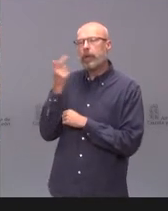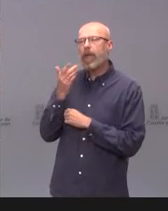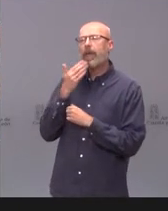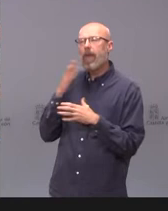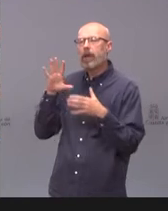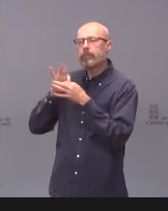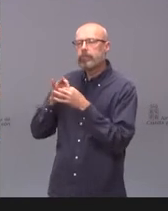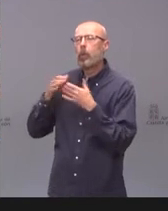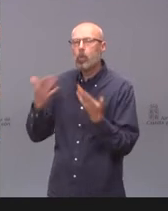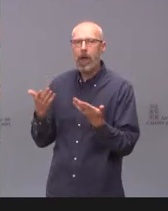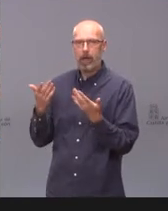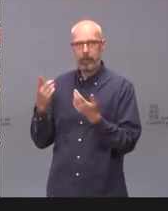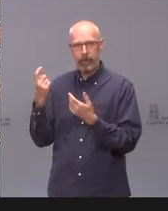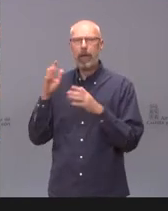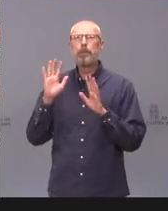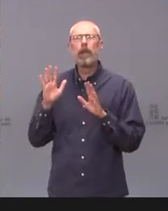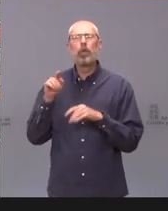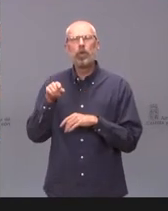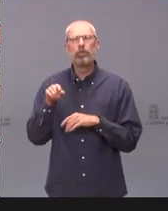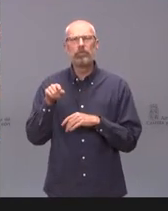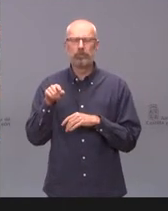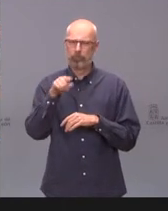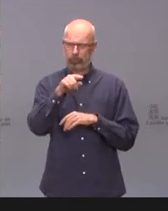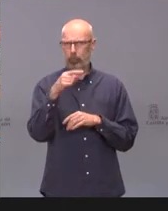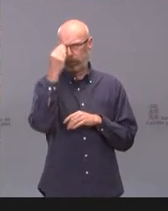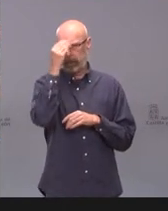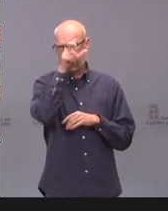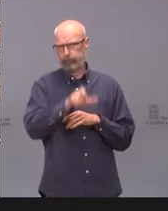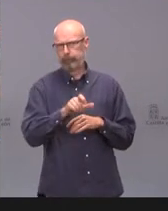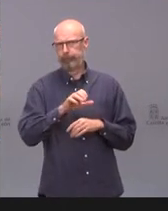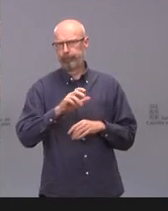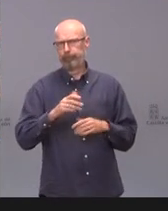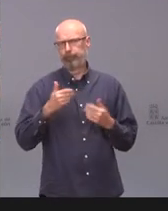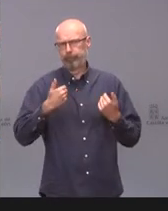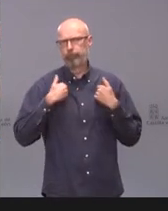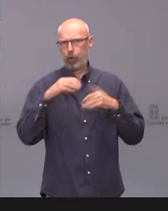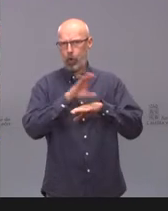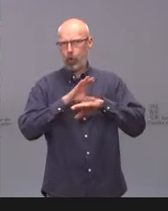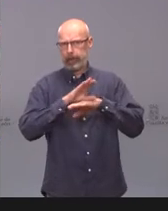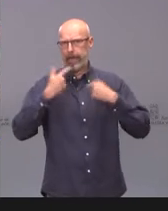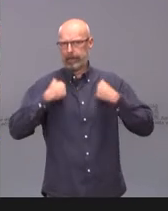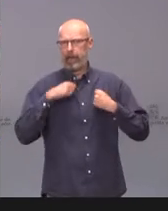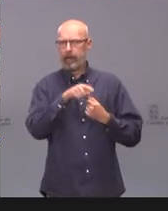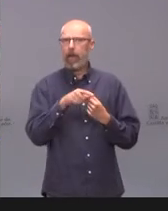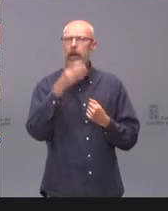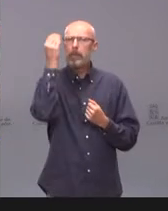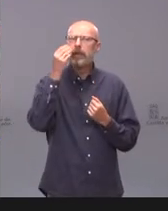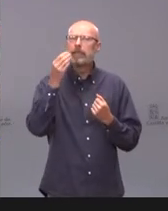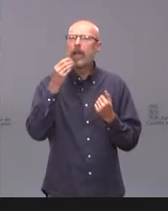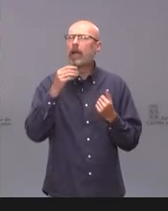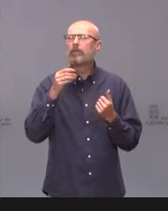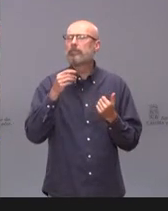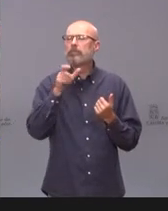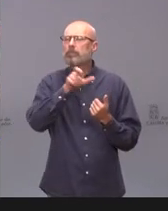que deben ir con esa vacuna. Pero a usted como consejera de sanidad, ¿quién considera que deberían ser los primeros